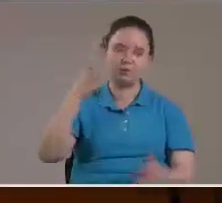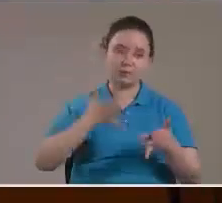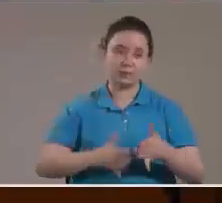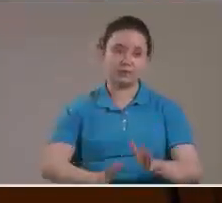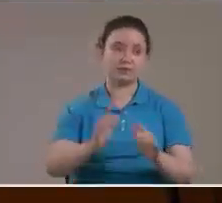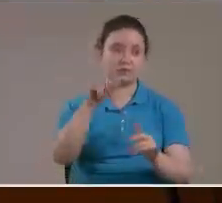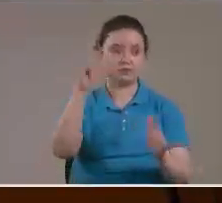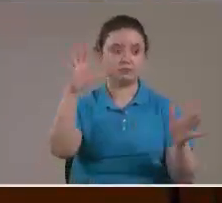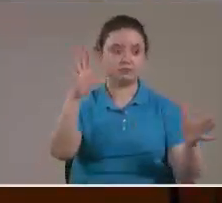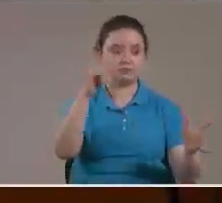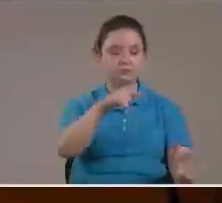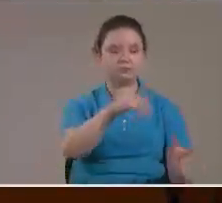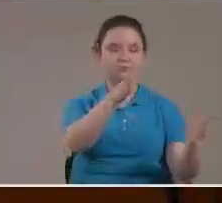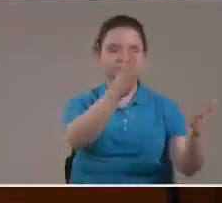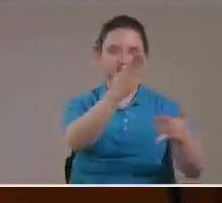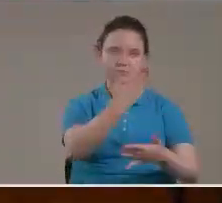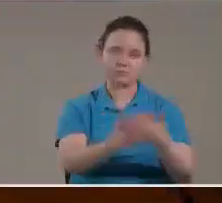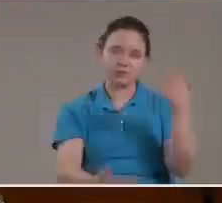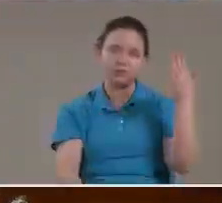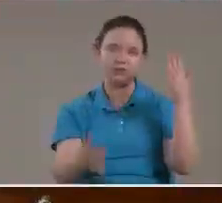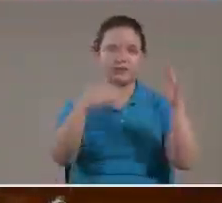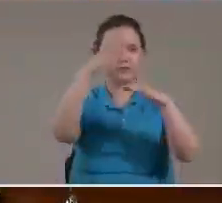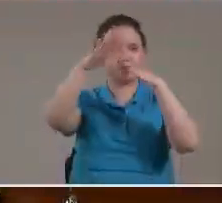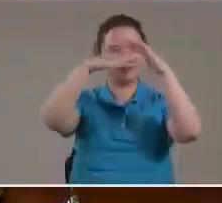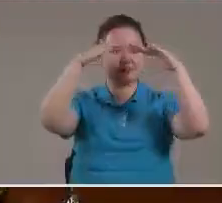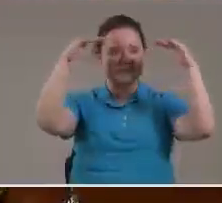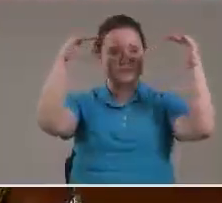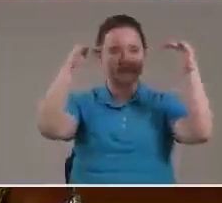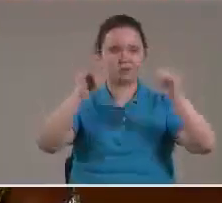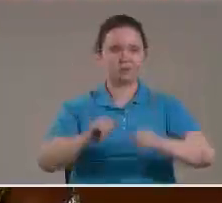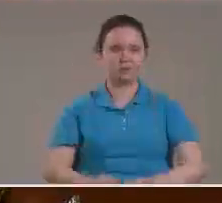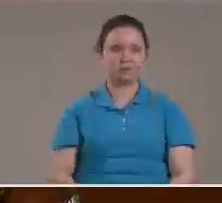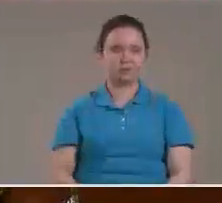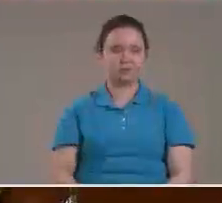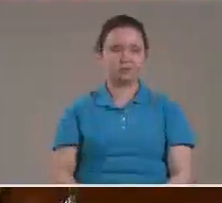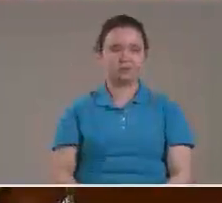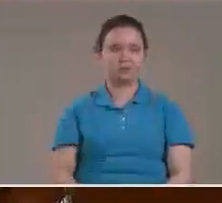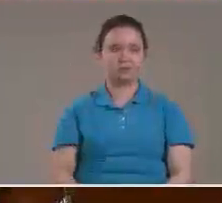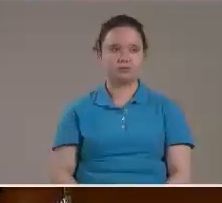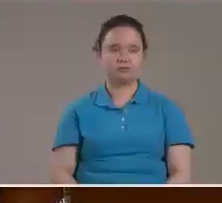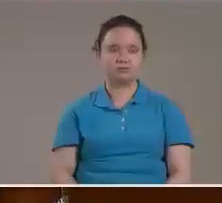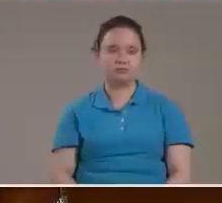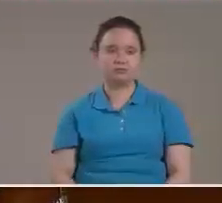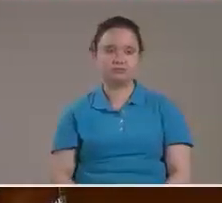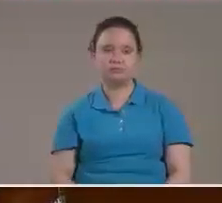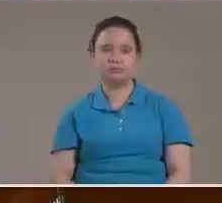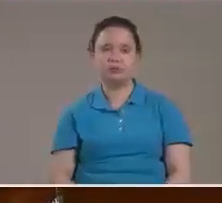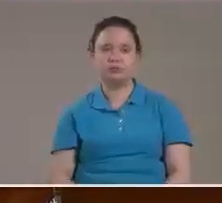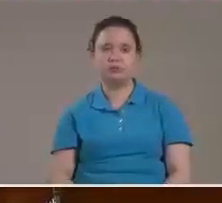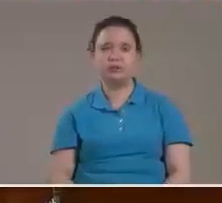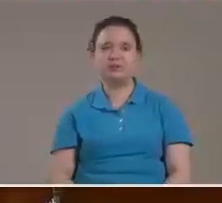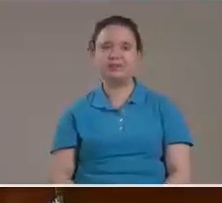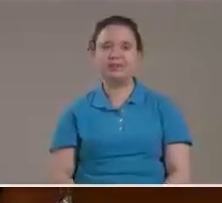Y se lo llevan al cielo Porque el que se llevan al cielo Es el tecnón No es el huillos Ahorita lo vamos a ver